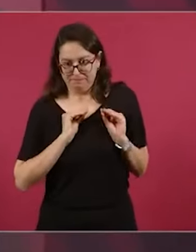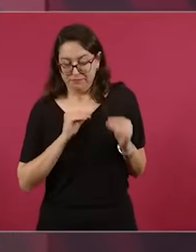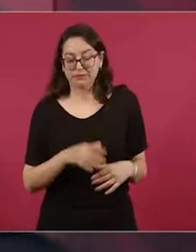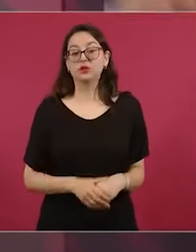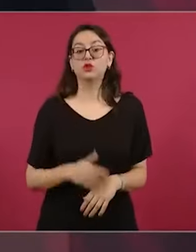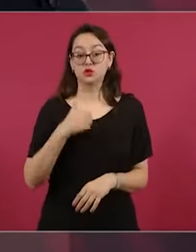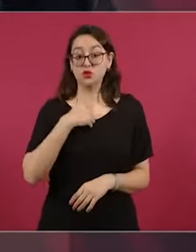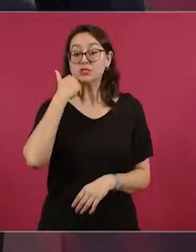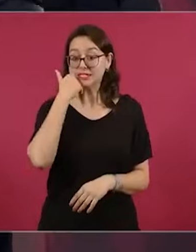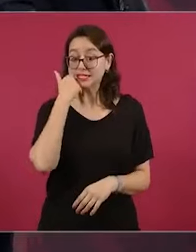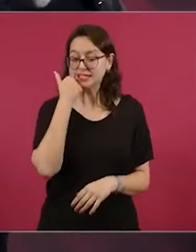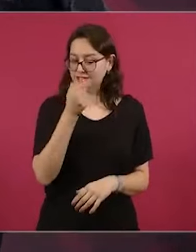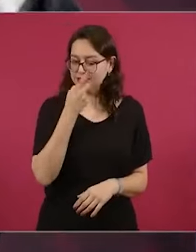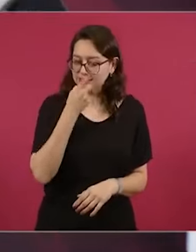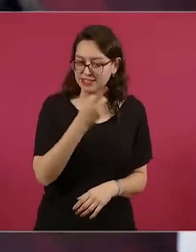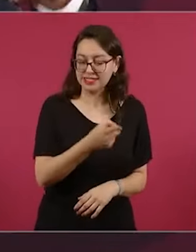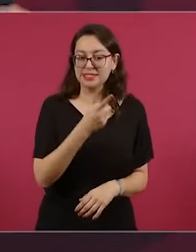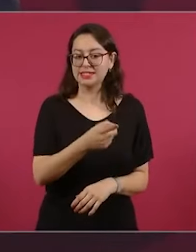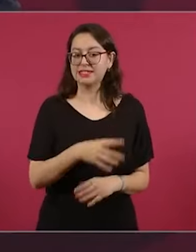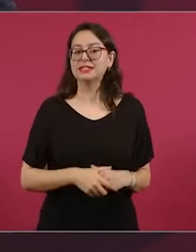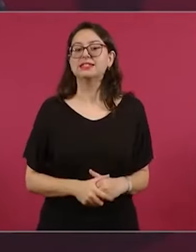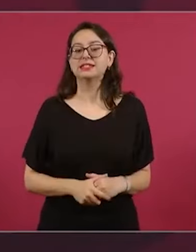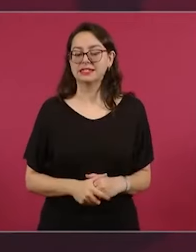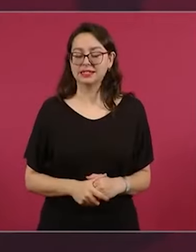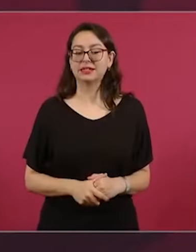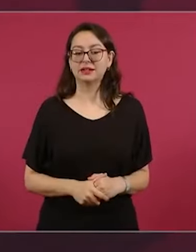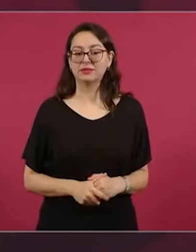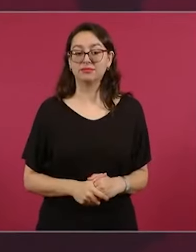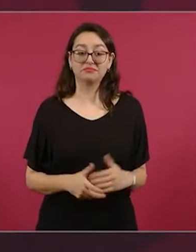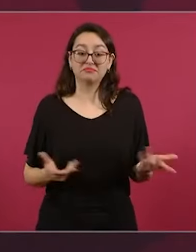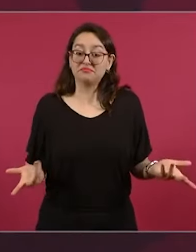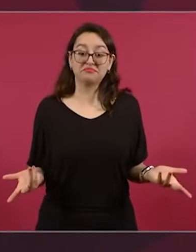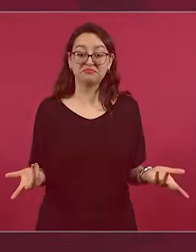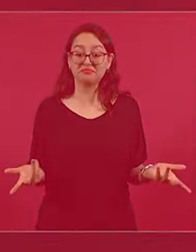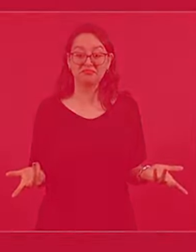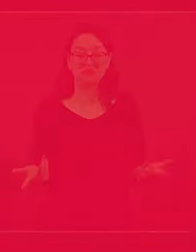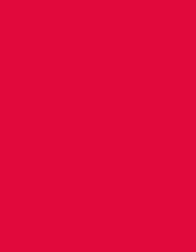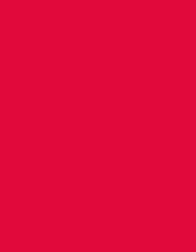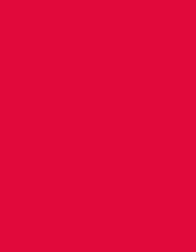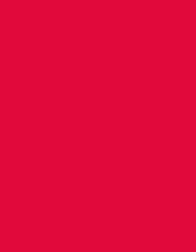ya nos pasaron a afectar, a dañar.